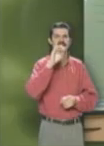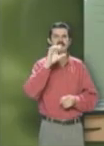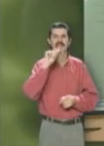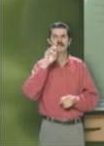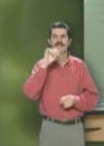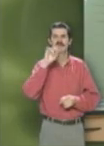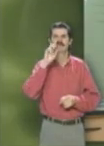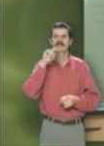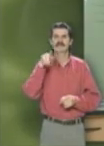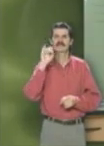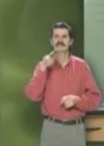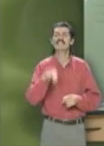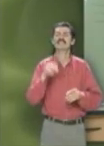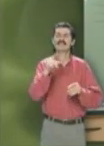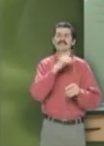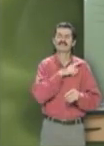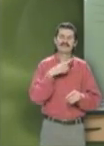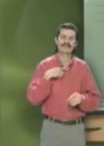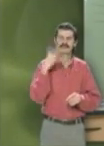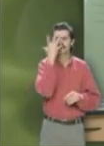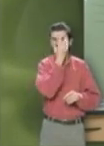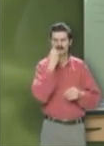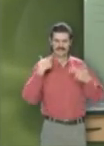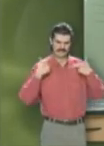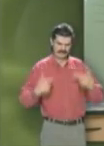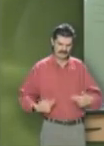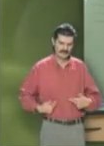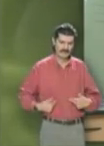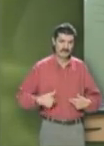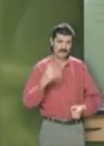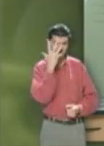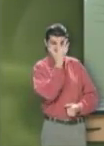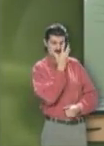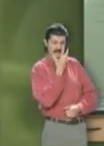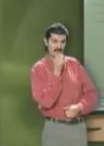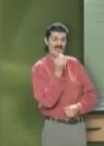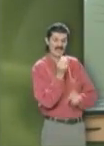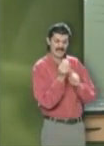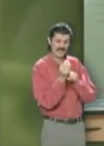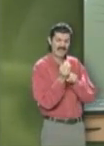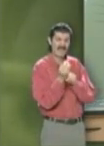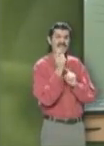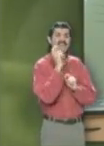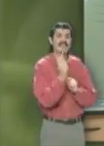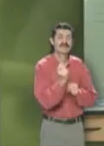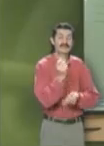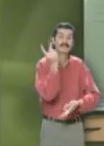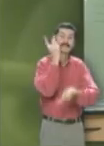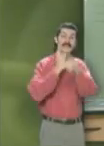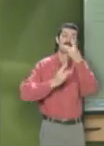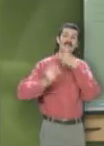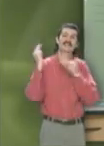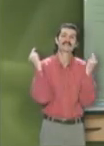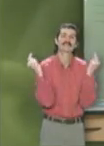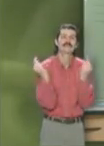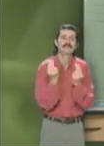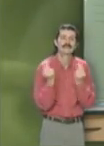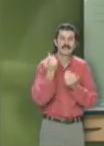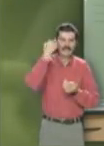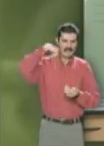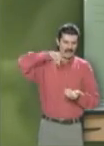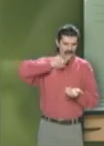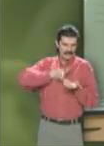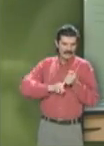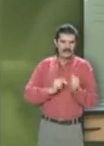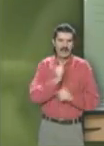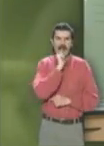Kandinsky al referirse a la belleza humana. Bello, dijo él, es lo que procede de una necesidad